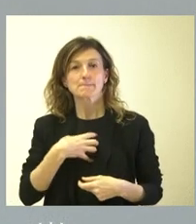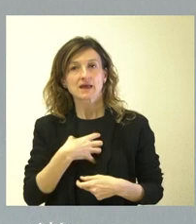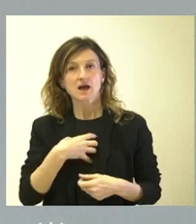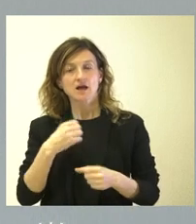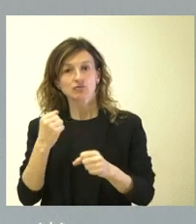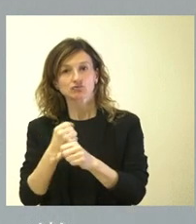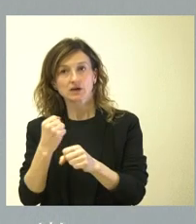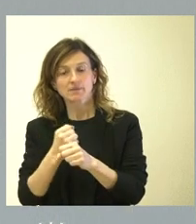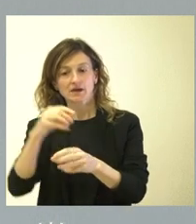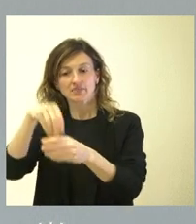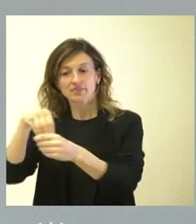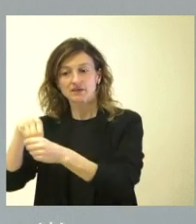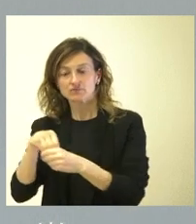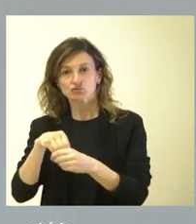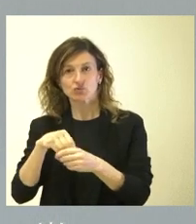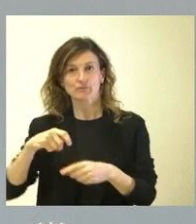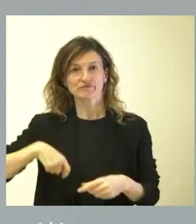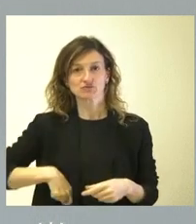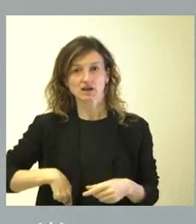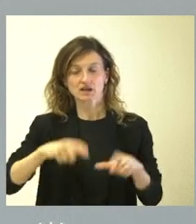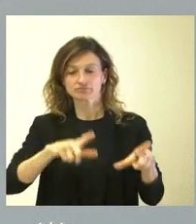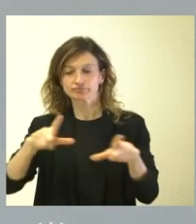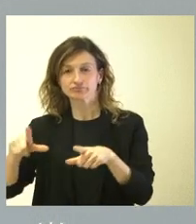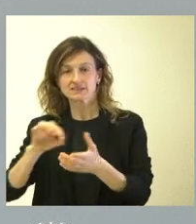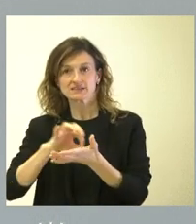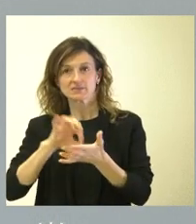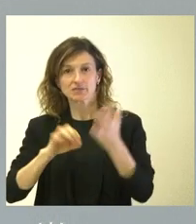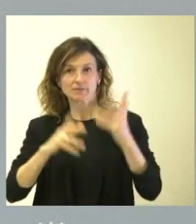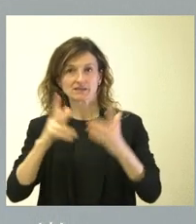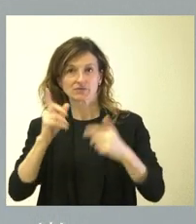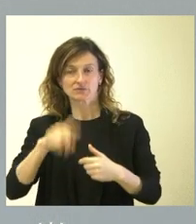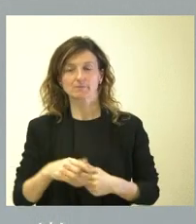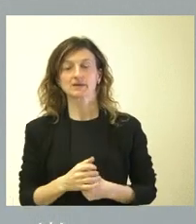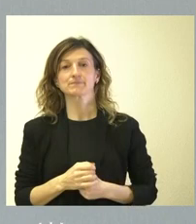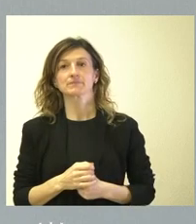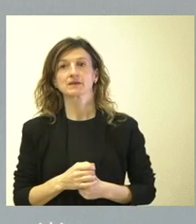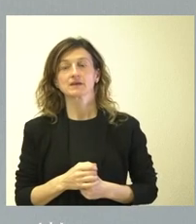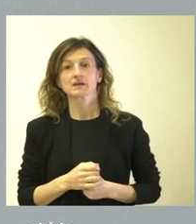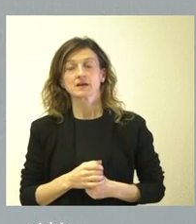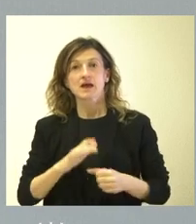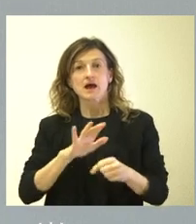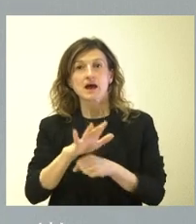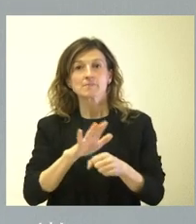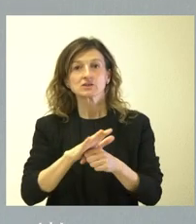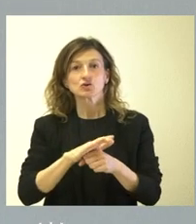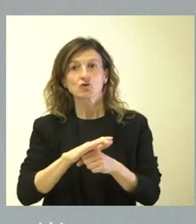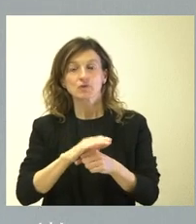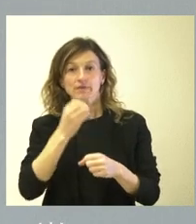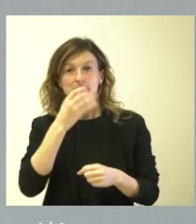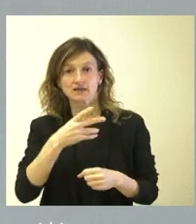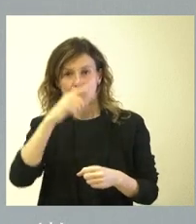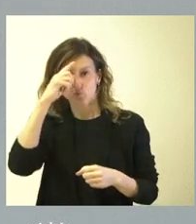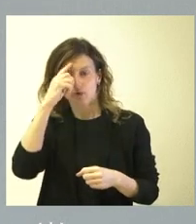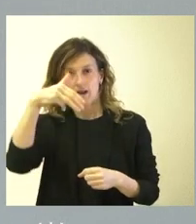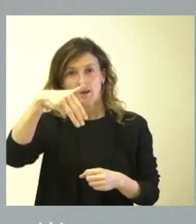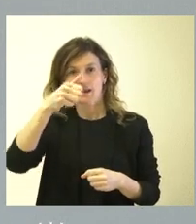en esos centros o en esas unidades que prestan servicios para la Administración. El segundo ámbito, las mascaradas en nuestra comunidad autónoma,